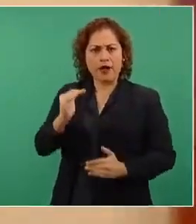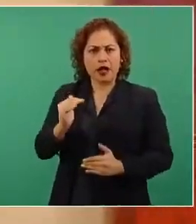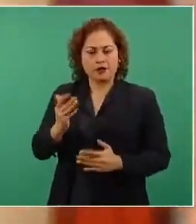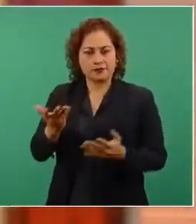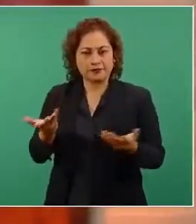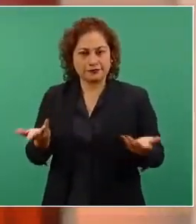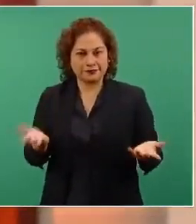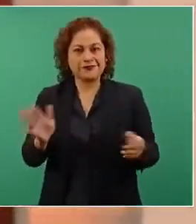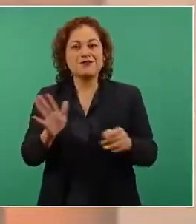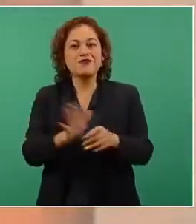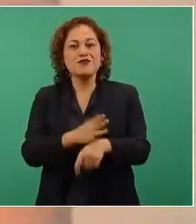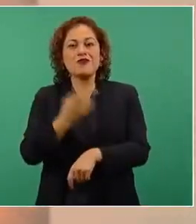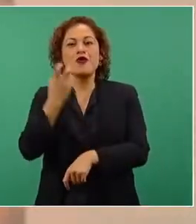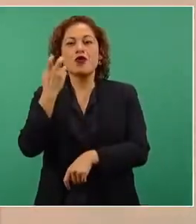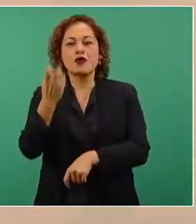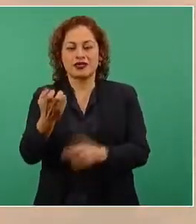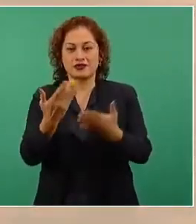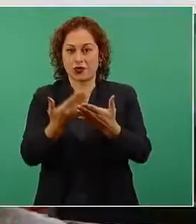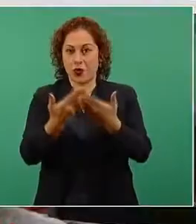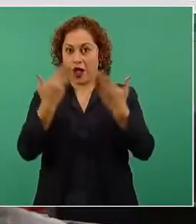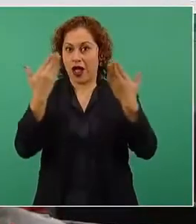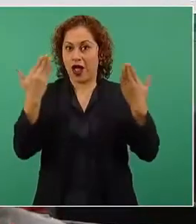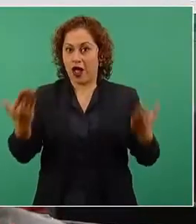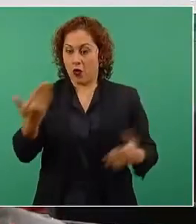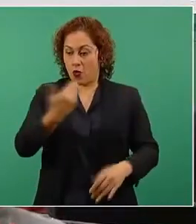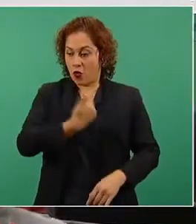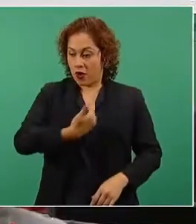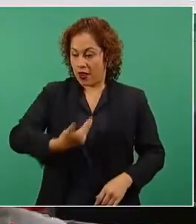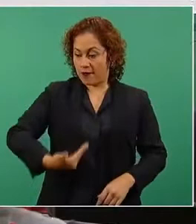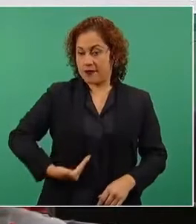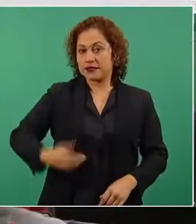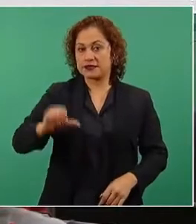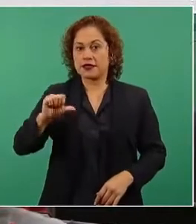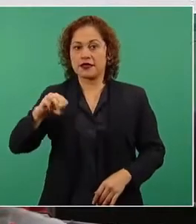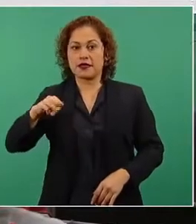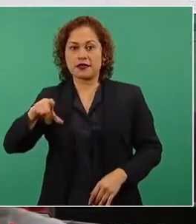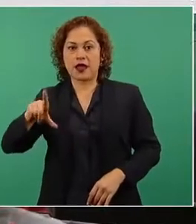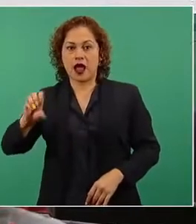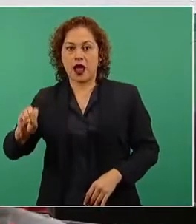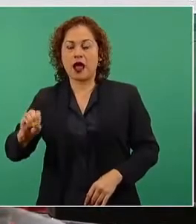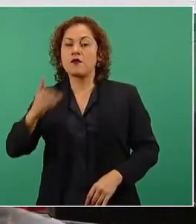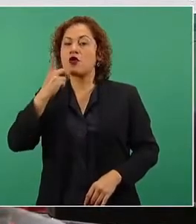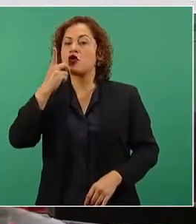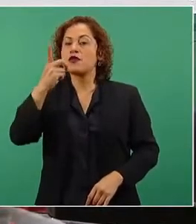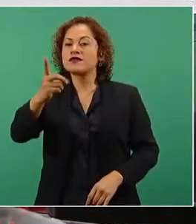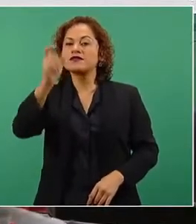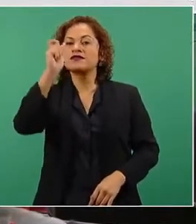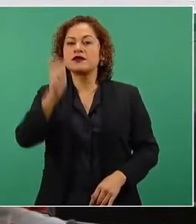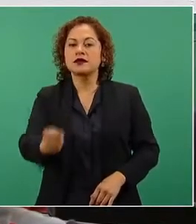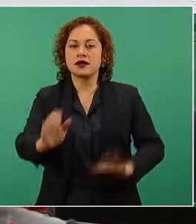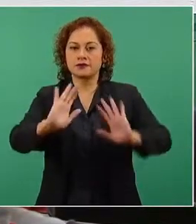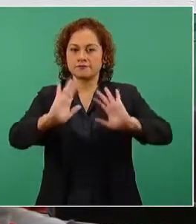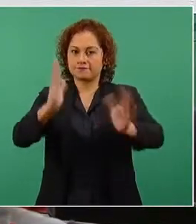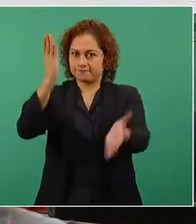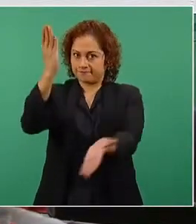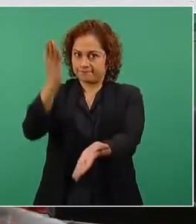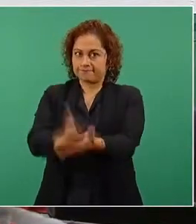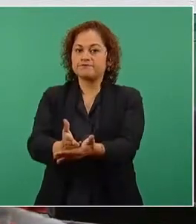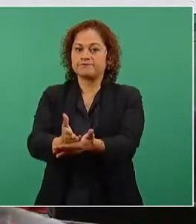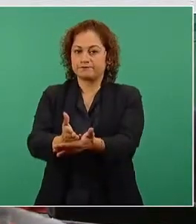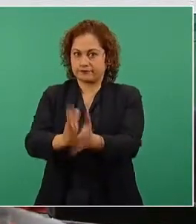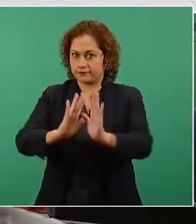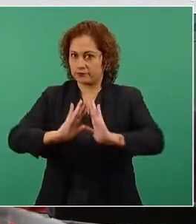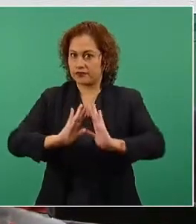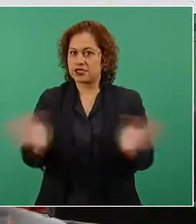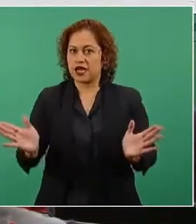gran hazaña de este gobierno del presidente López Obrador de decir, primero vamos a parar ese incremento tarifario y pasarle este costo